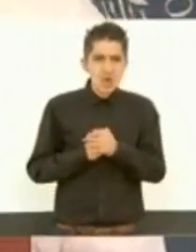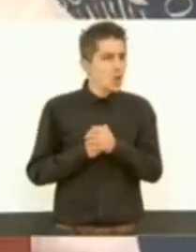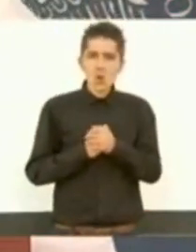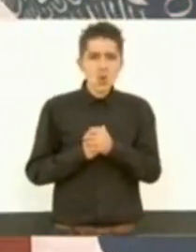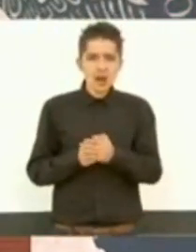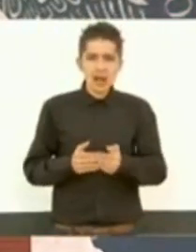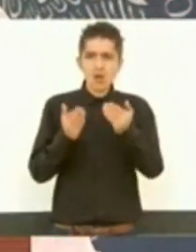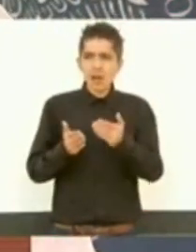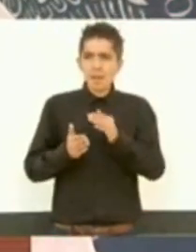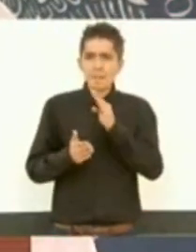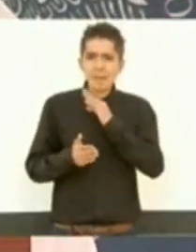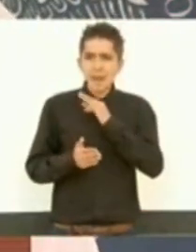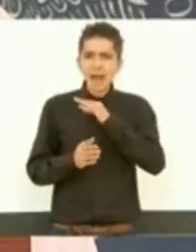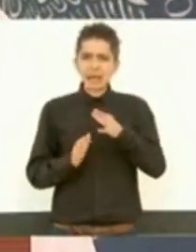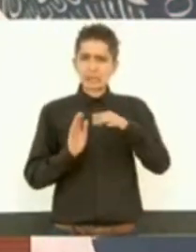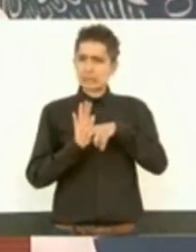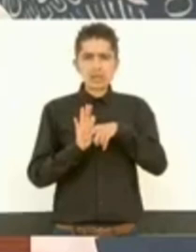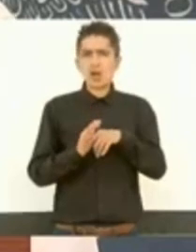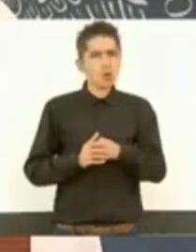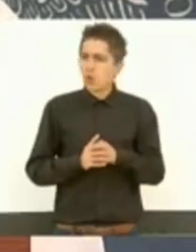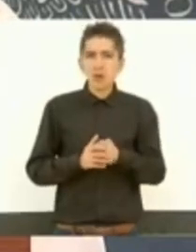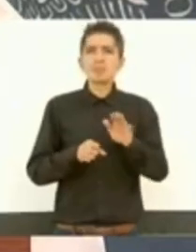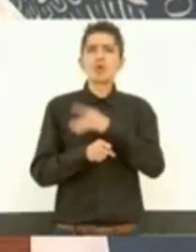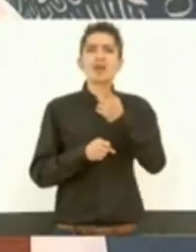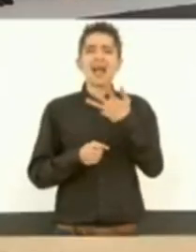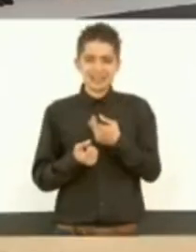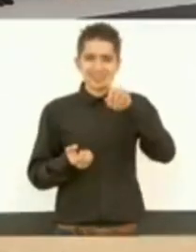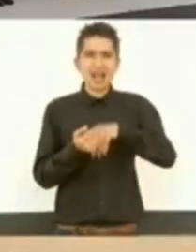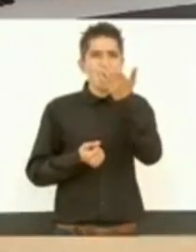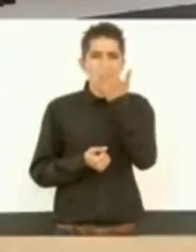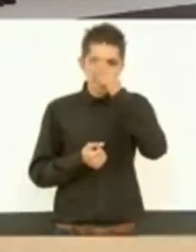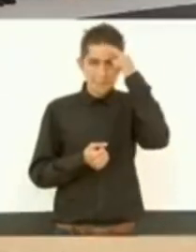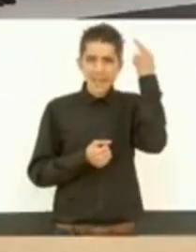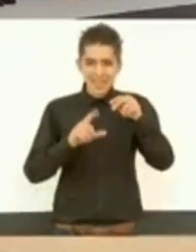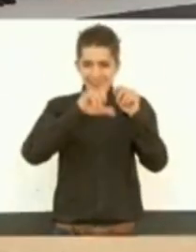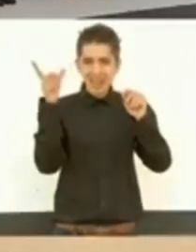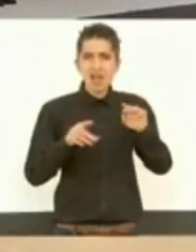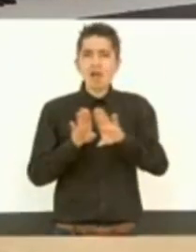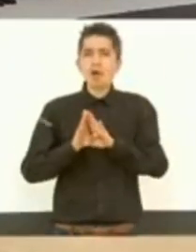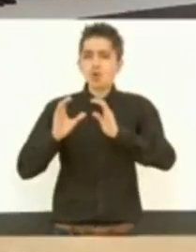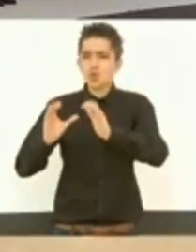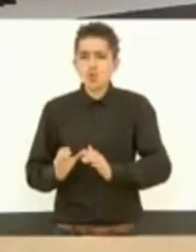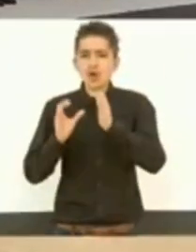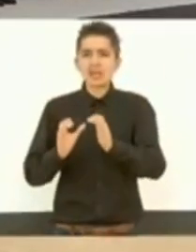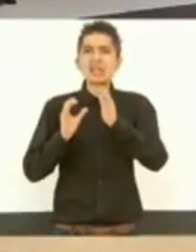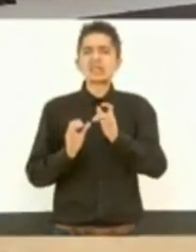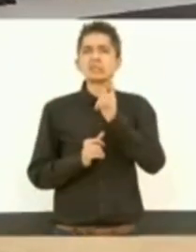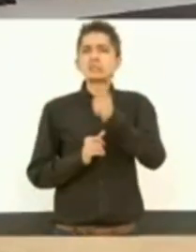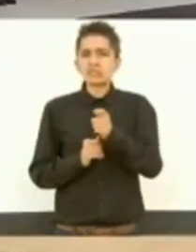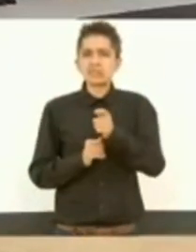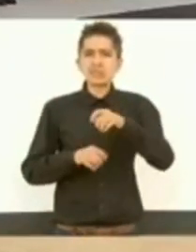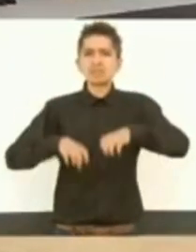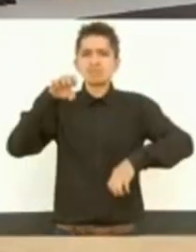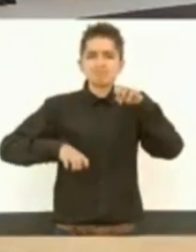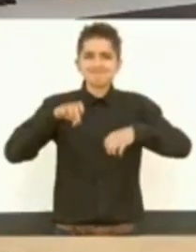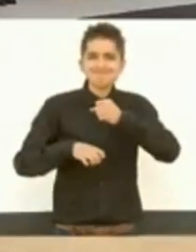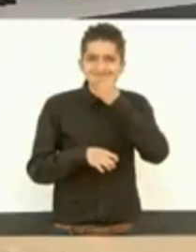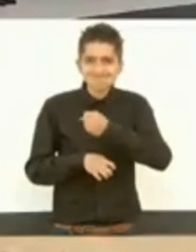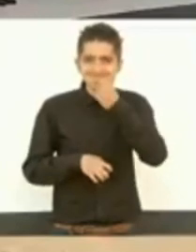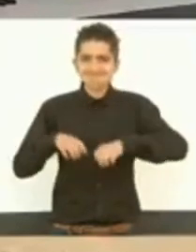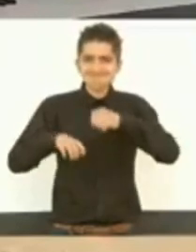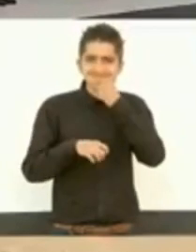nos ha ido tan mal. Porque existe la tradición en México de cuidar a nuestros mayores,